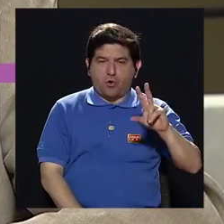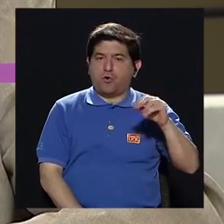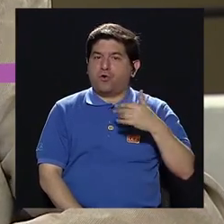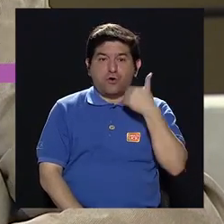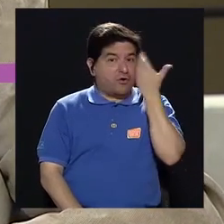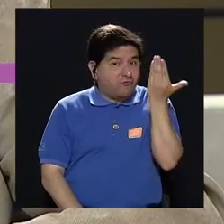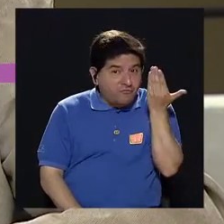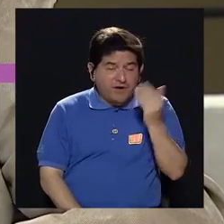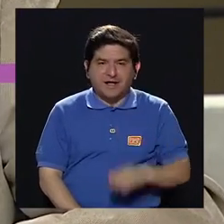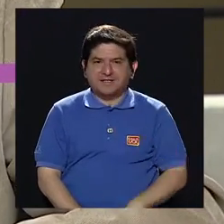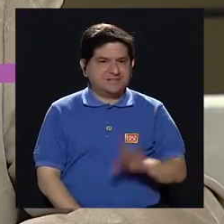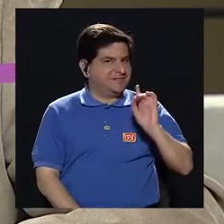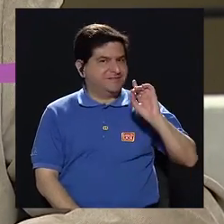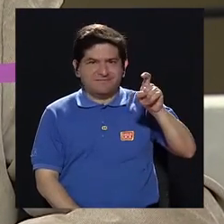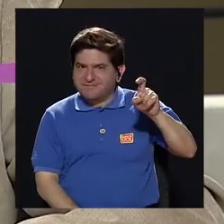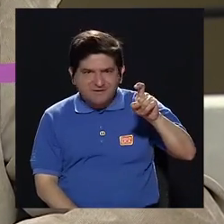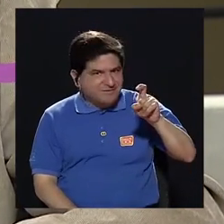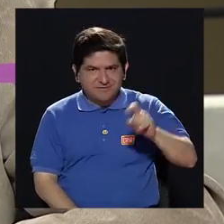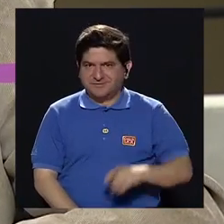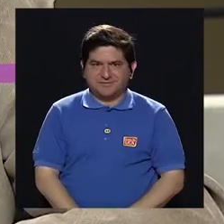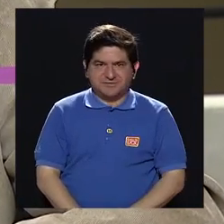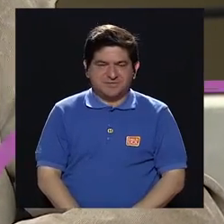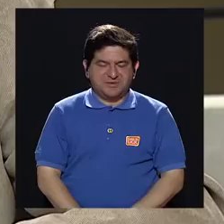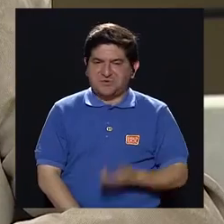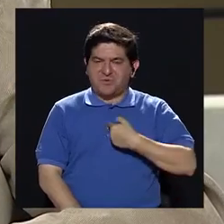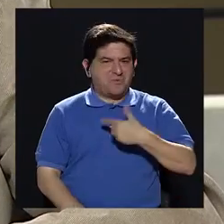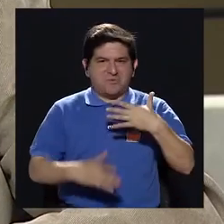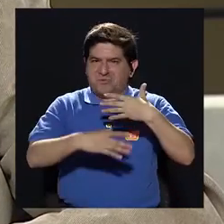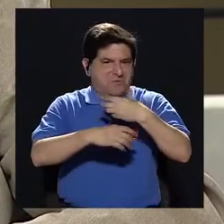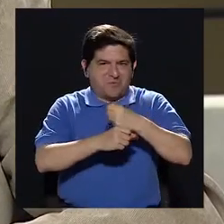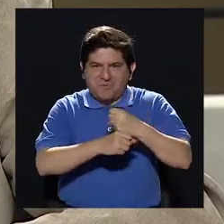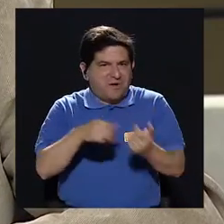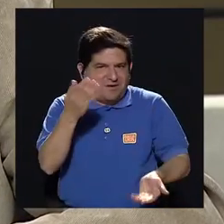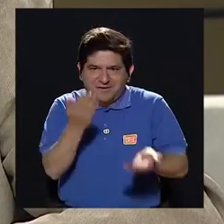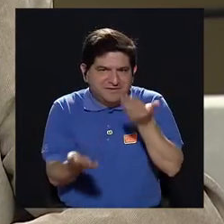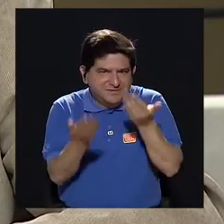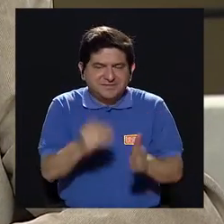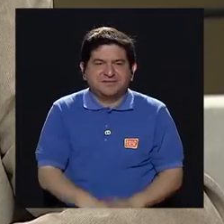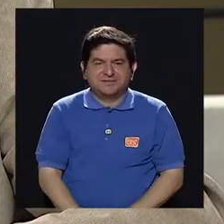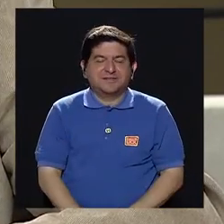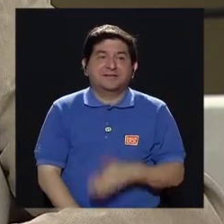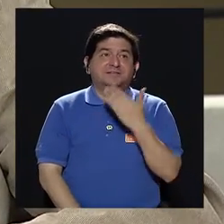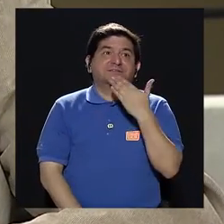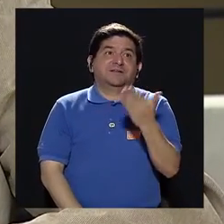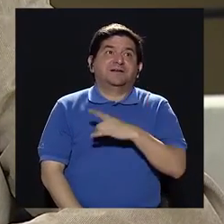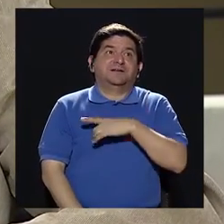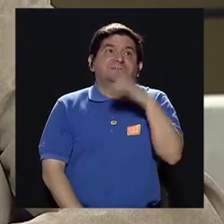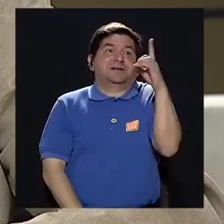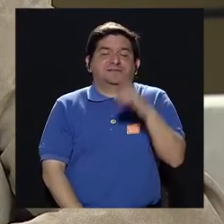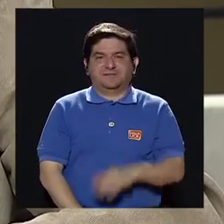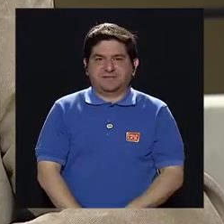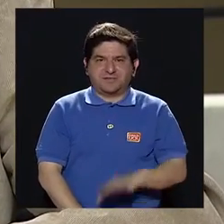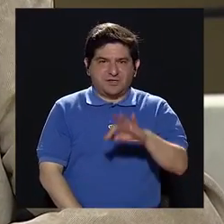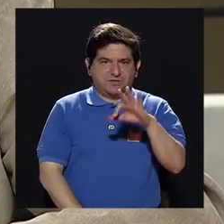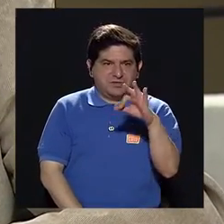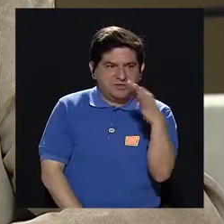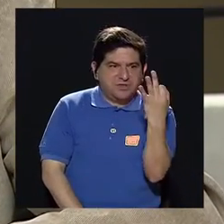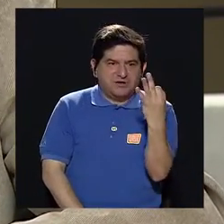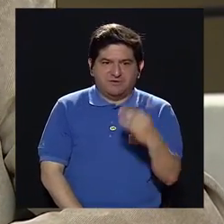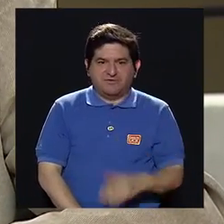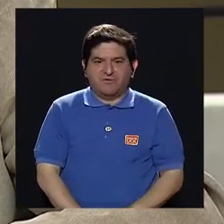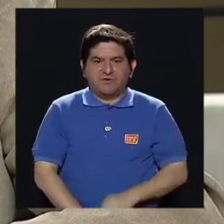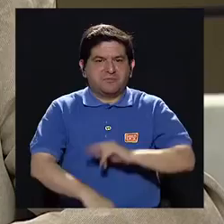fácil. No son diagnósticos fáciles ni que los hace uno, pues, gracias a Dios, de manera